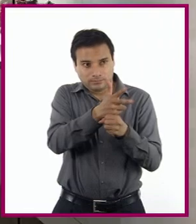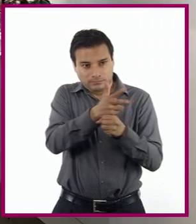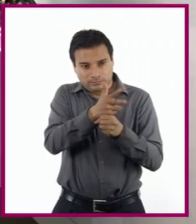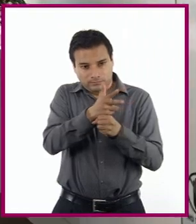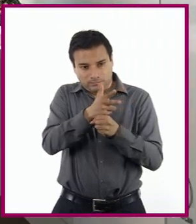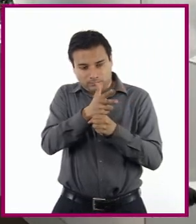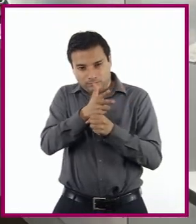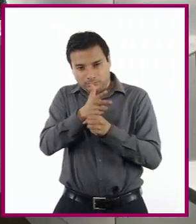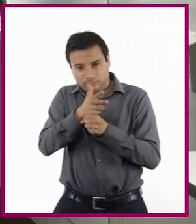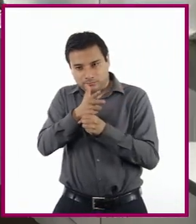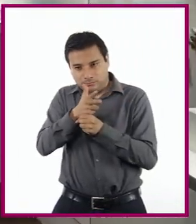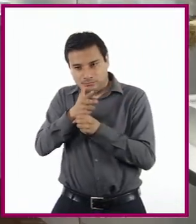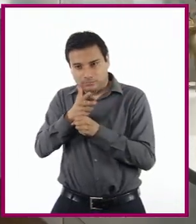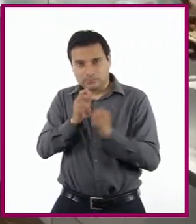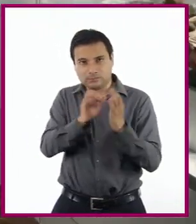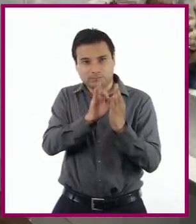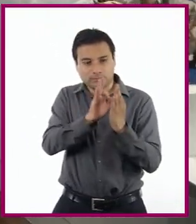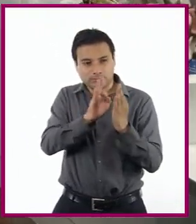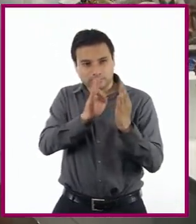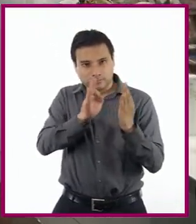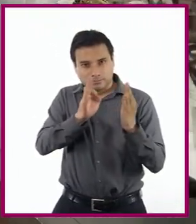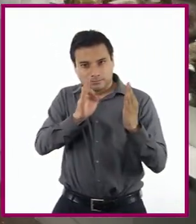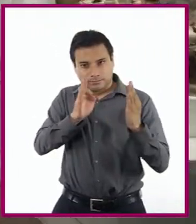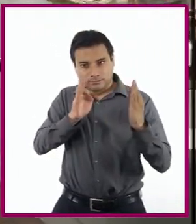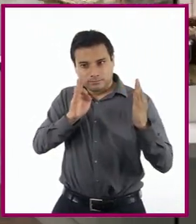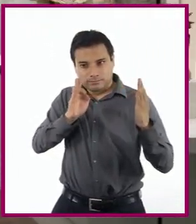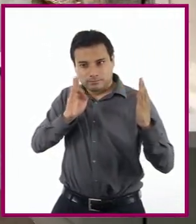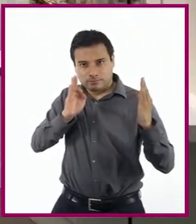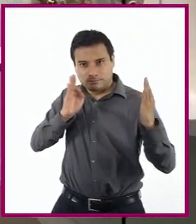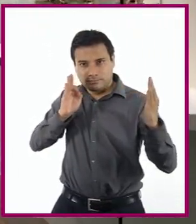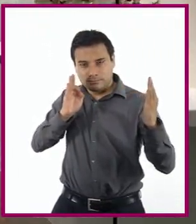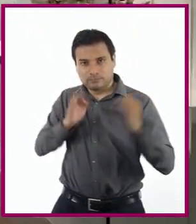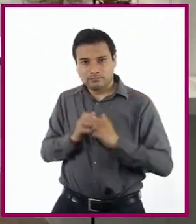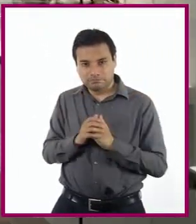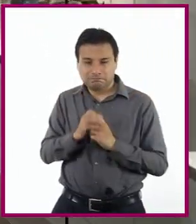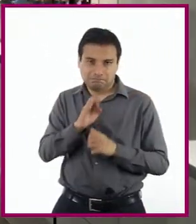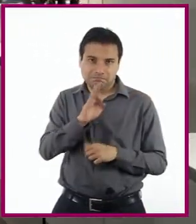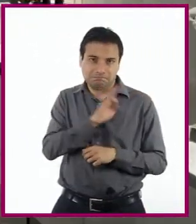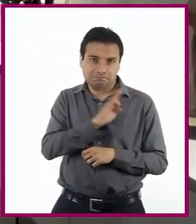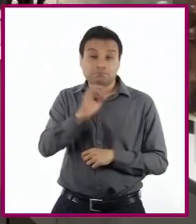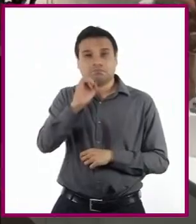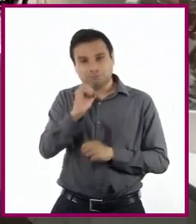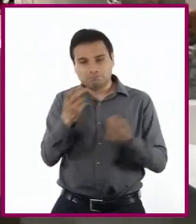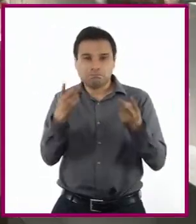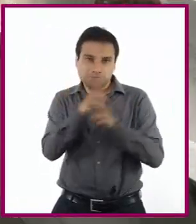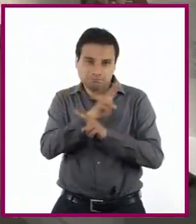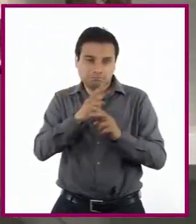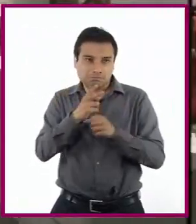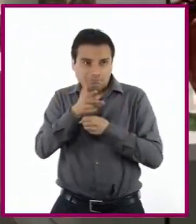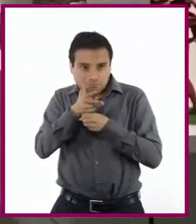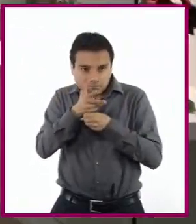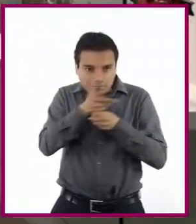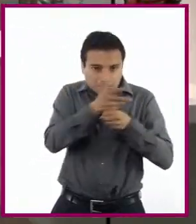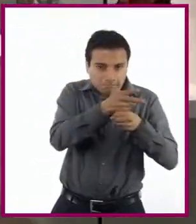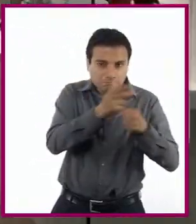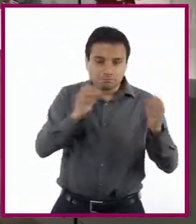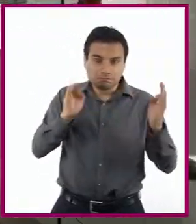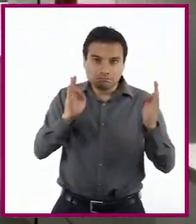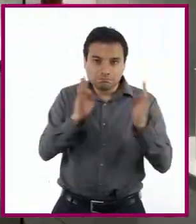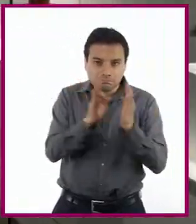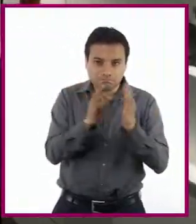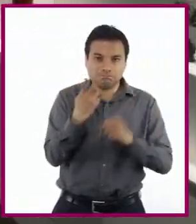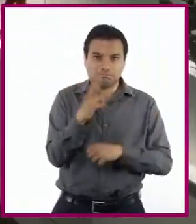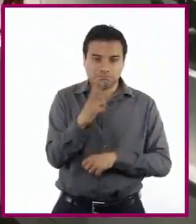podemos ir moviendo Nuestra cámara Hacia atrás O hacia adelante Este tipo de toma Le va a dar mucho dinamismo A